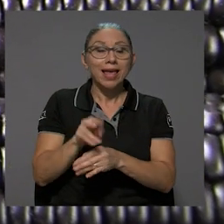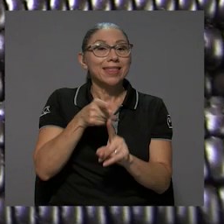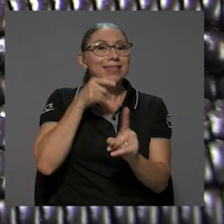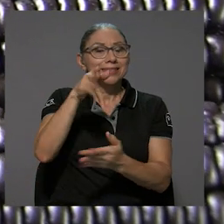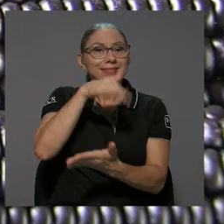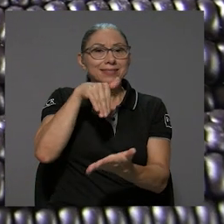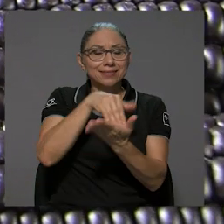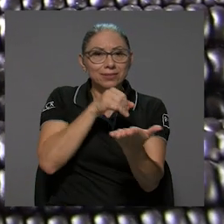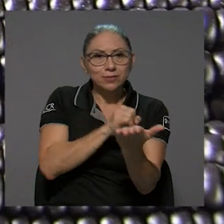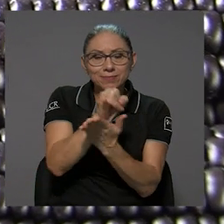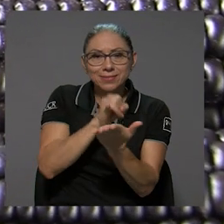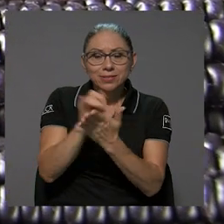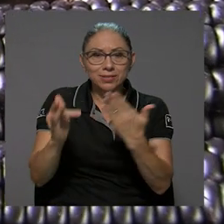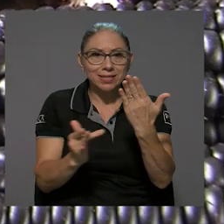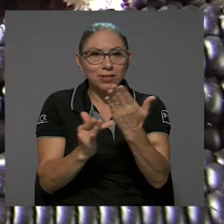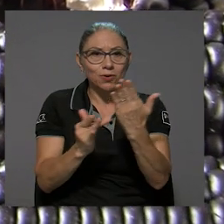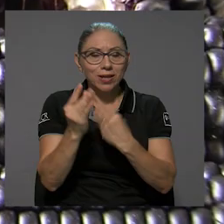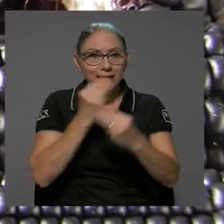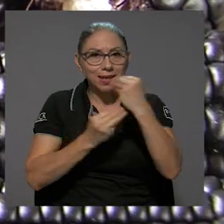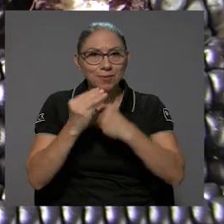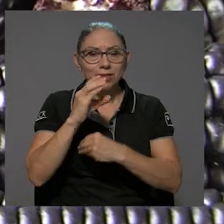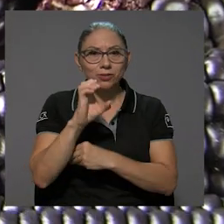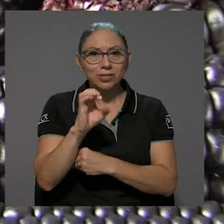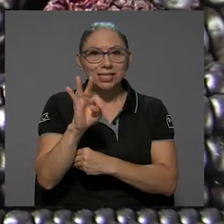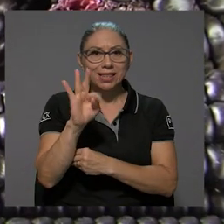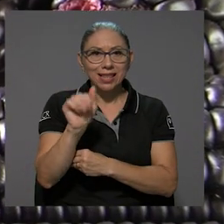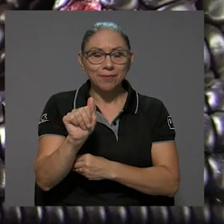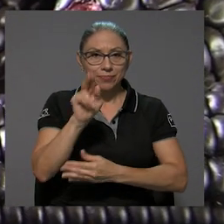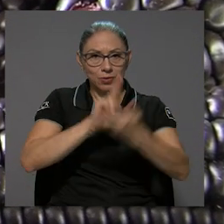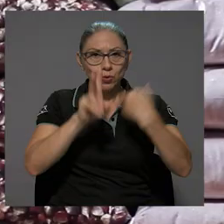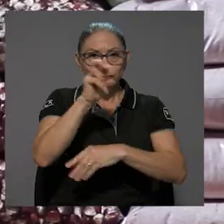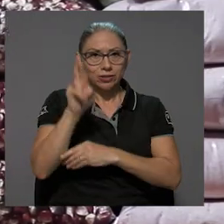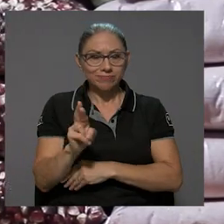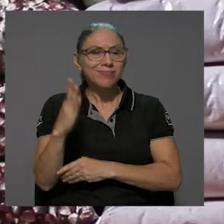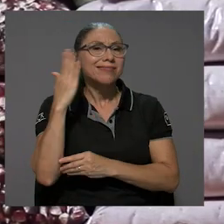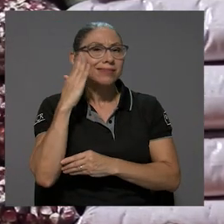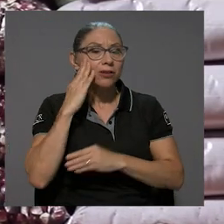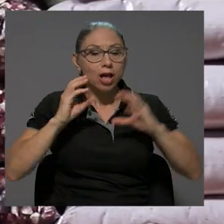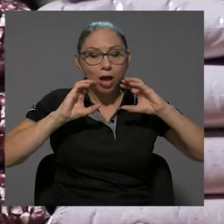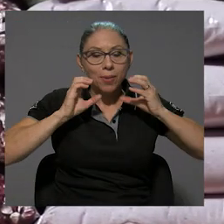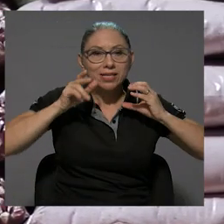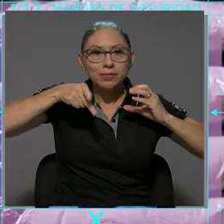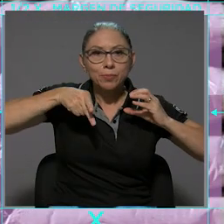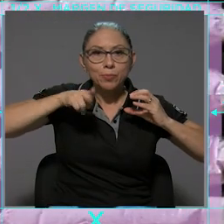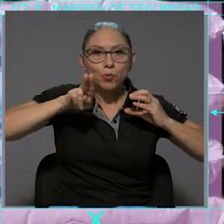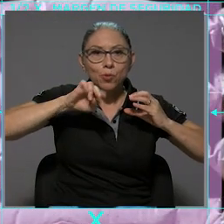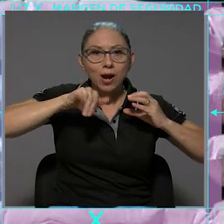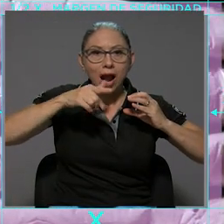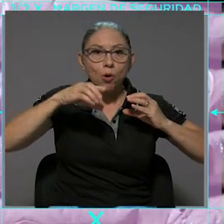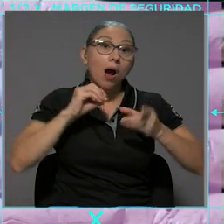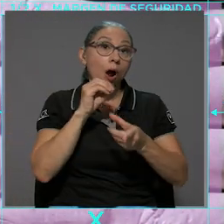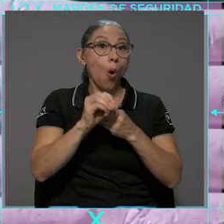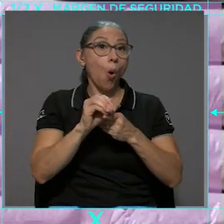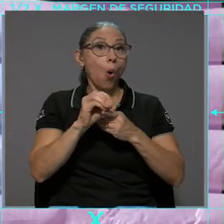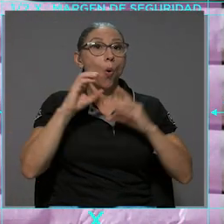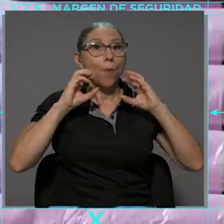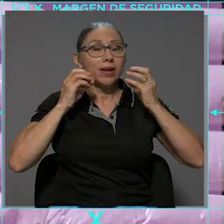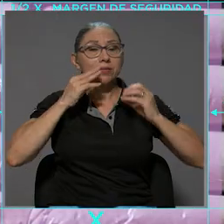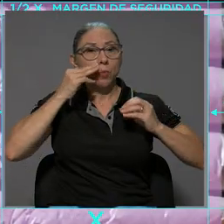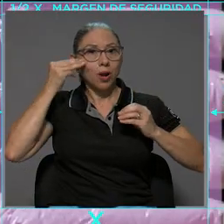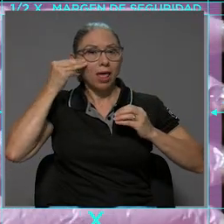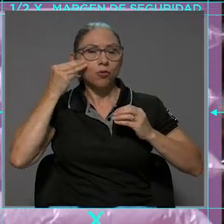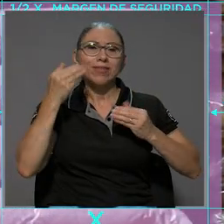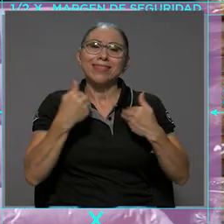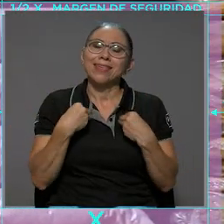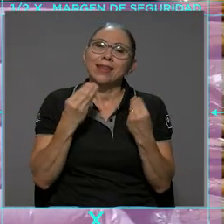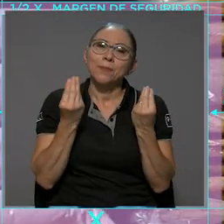Centro de Investigación en Tecnología de Alimentos, cita, de la UCR, se conoce que el maíz pujagua o maíz morado es